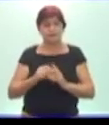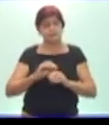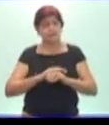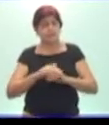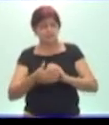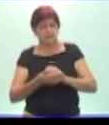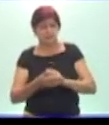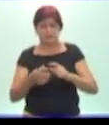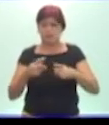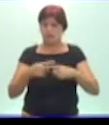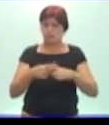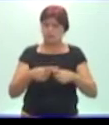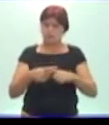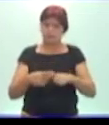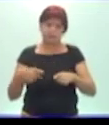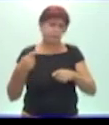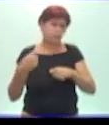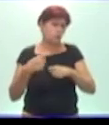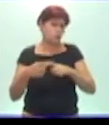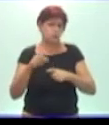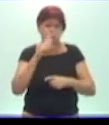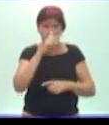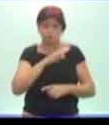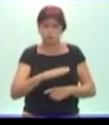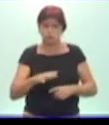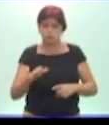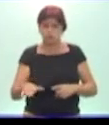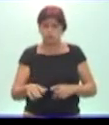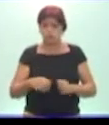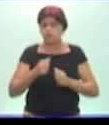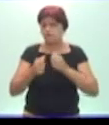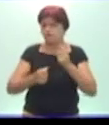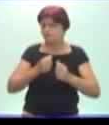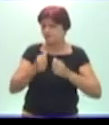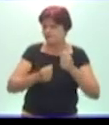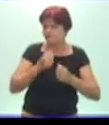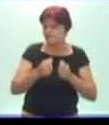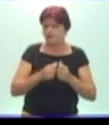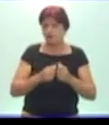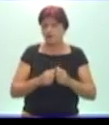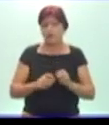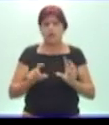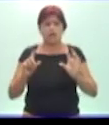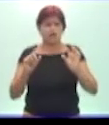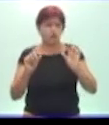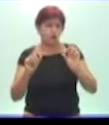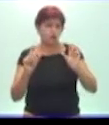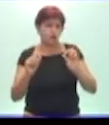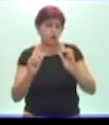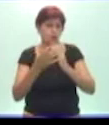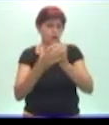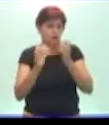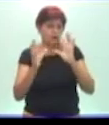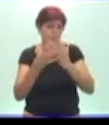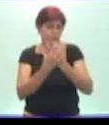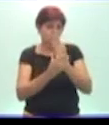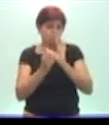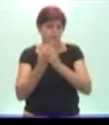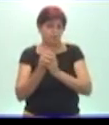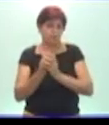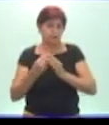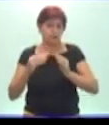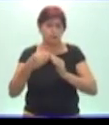entre los primos y otros niños, ellos se han fajado, han jugado de mano y han discutido por los juguetes.